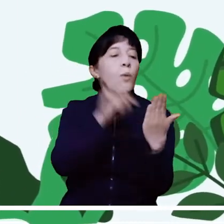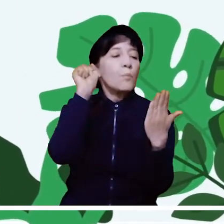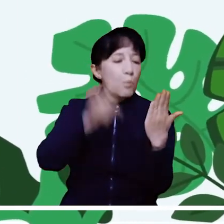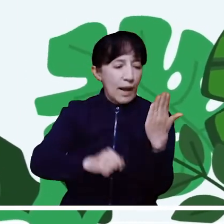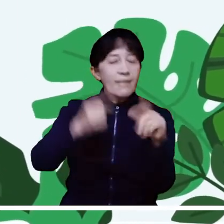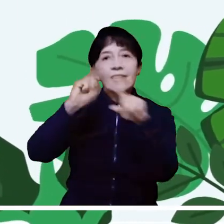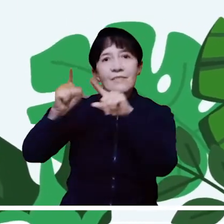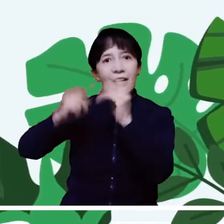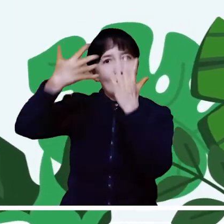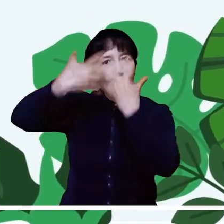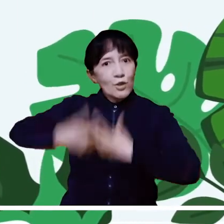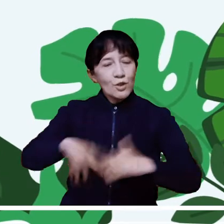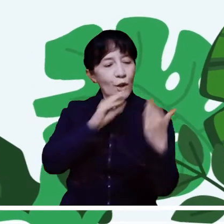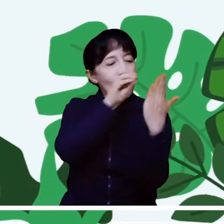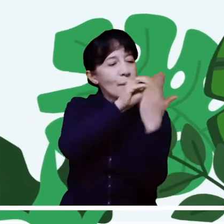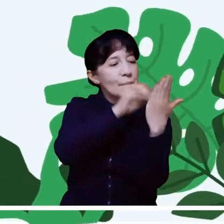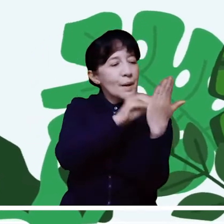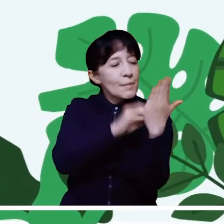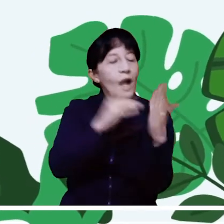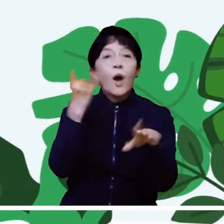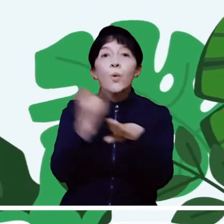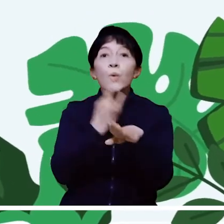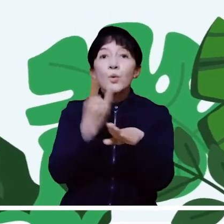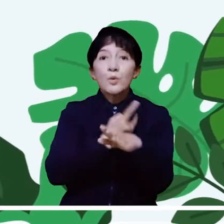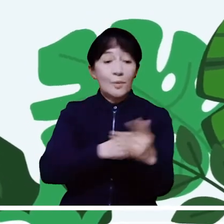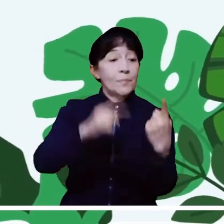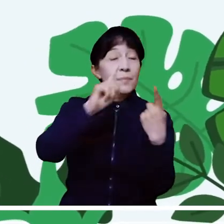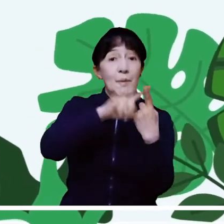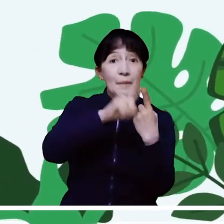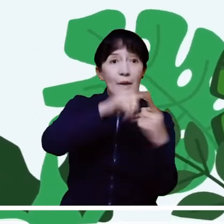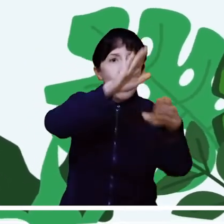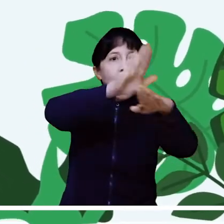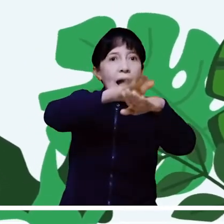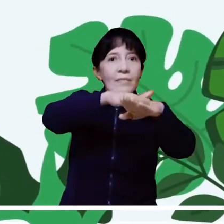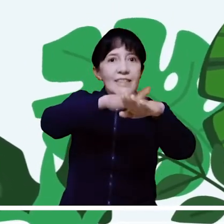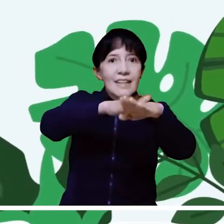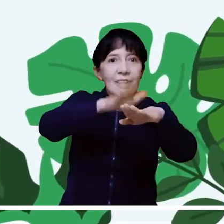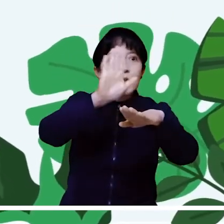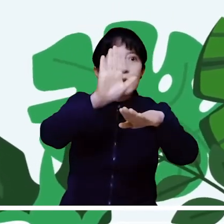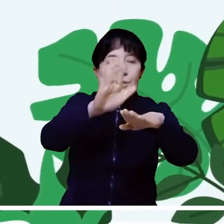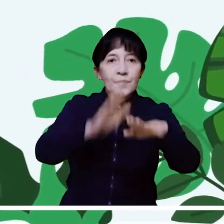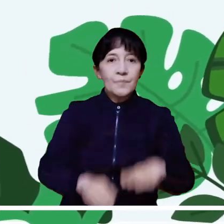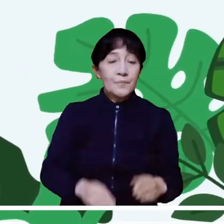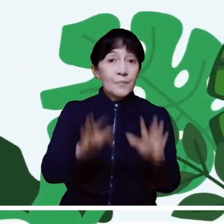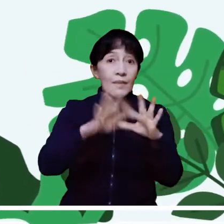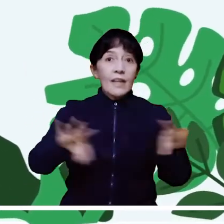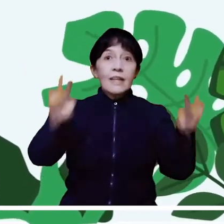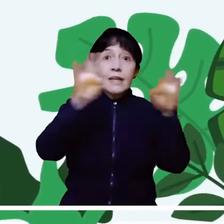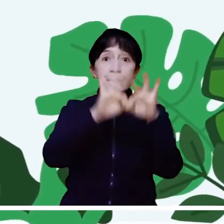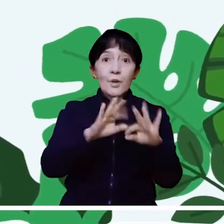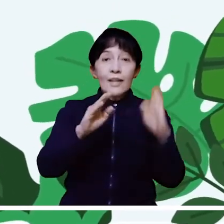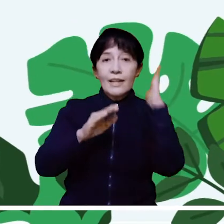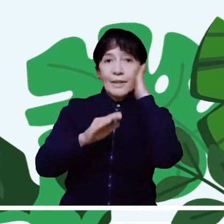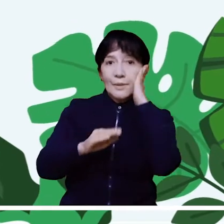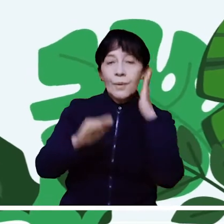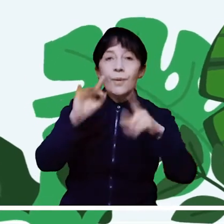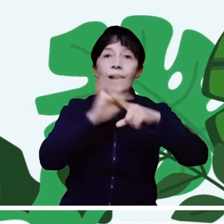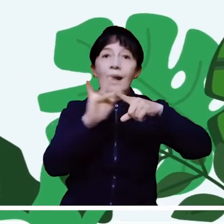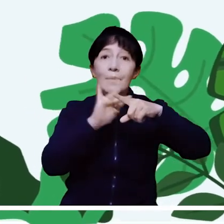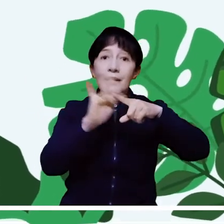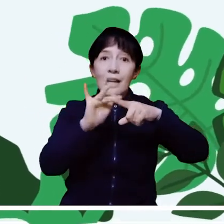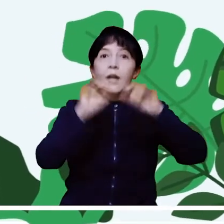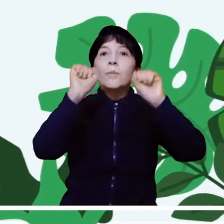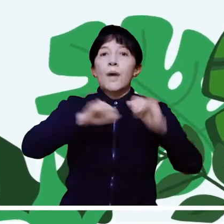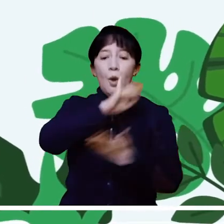diferentes funciones. Realizar reportes. Al ingresar, deben aceptar que la app acceda a su